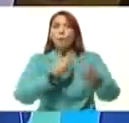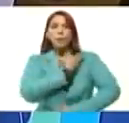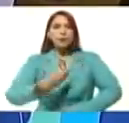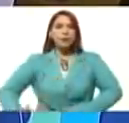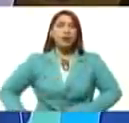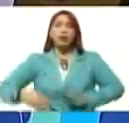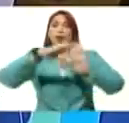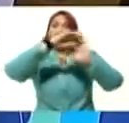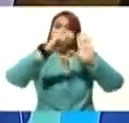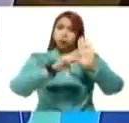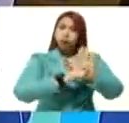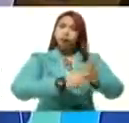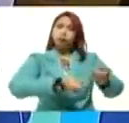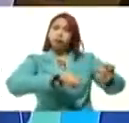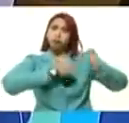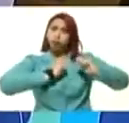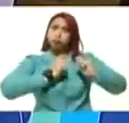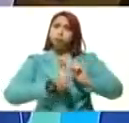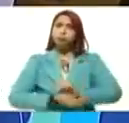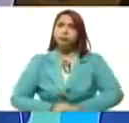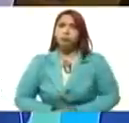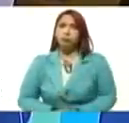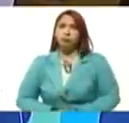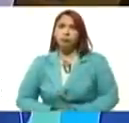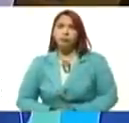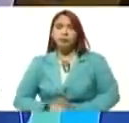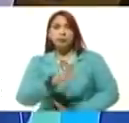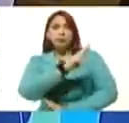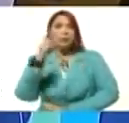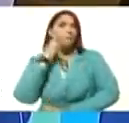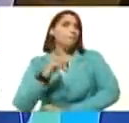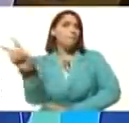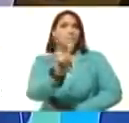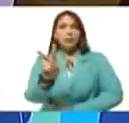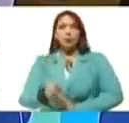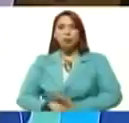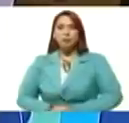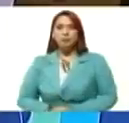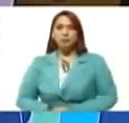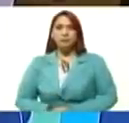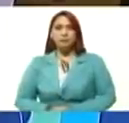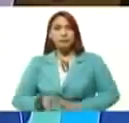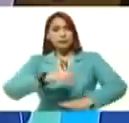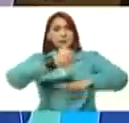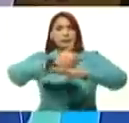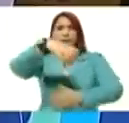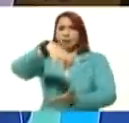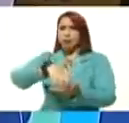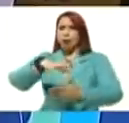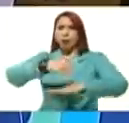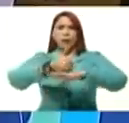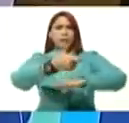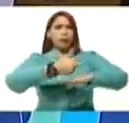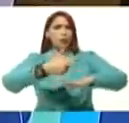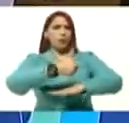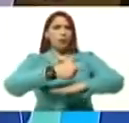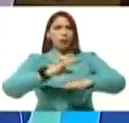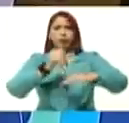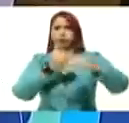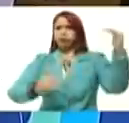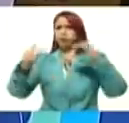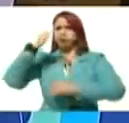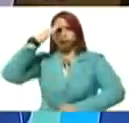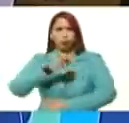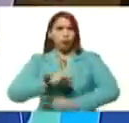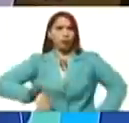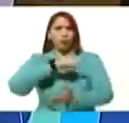constitucional de la República Bolivariana de Venezuela, jefe de Estado, jefe de gobierno, comandante en jefe de la